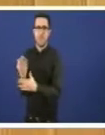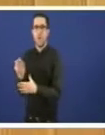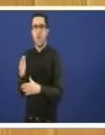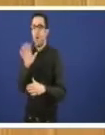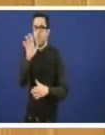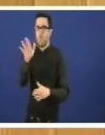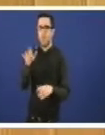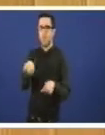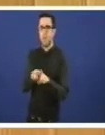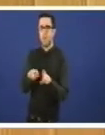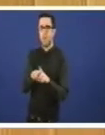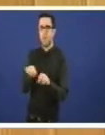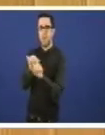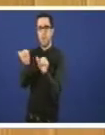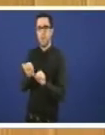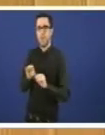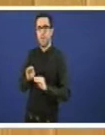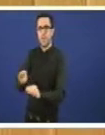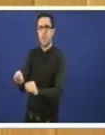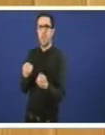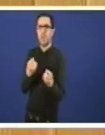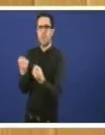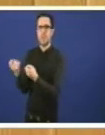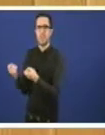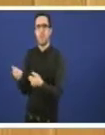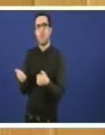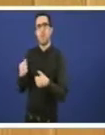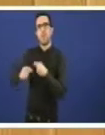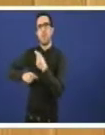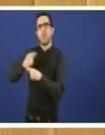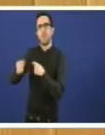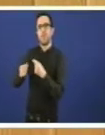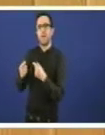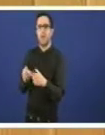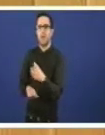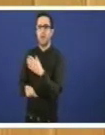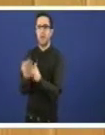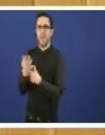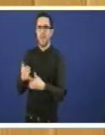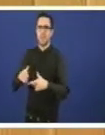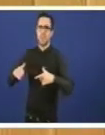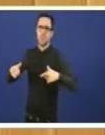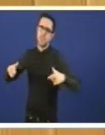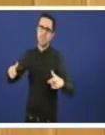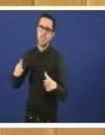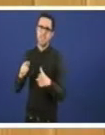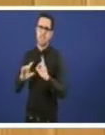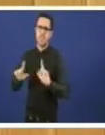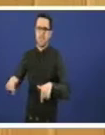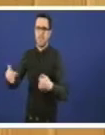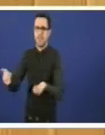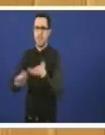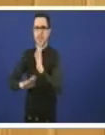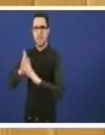modelo necesita de que cada vez se xenere máis lixo e cada vez se xenere máis lixo para ser rentável.